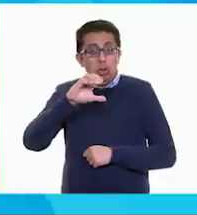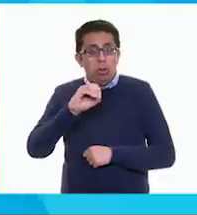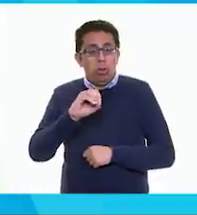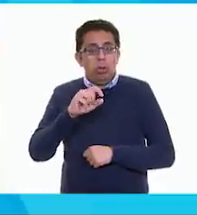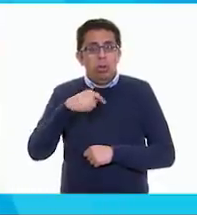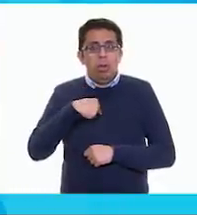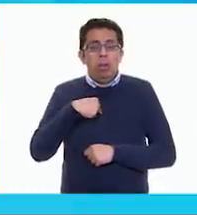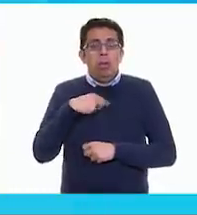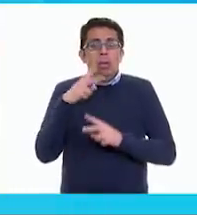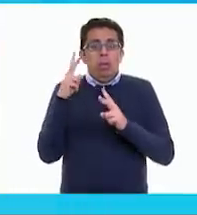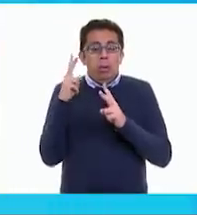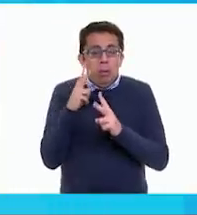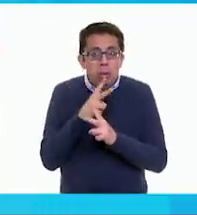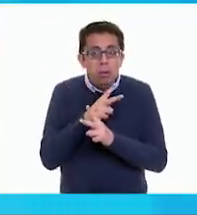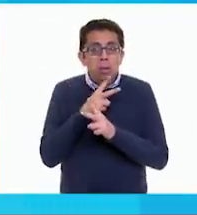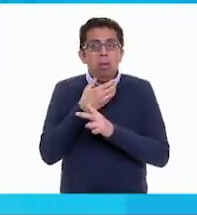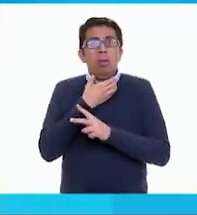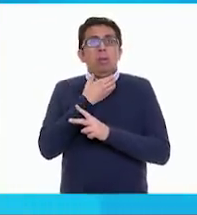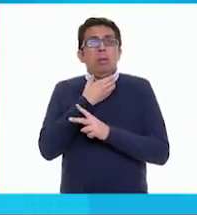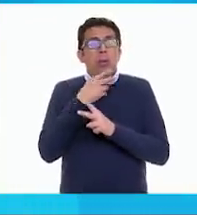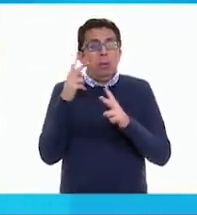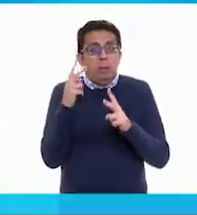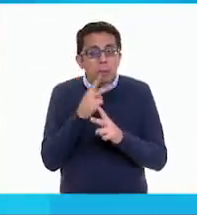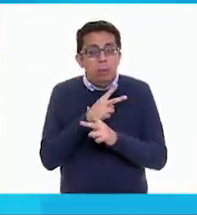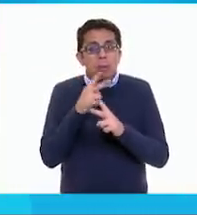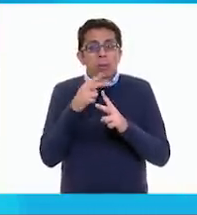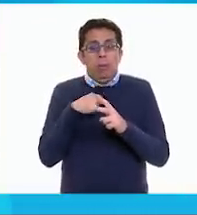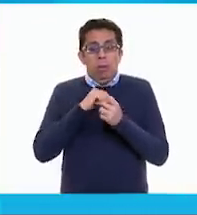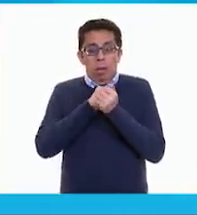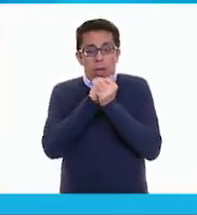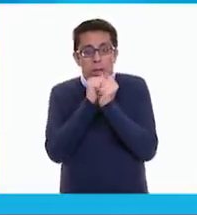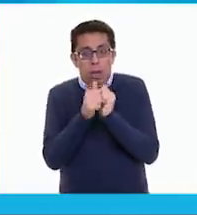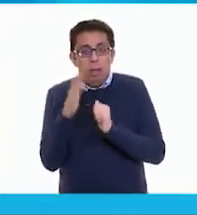puedes respirar, que te sientes muy mal y que sientes algo.